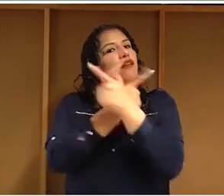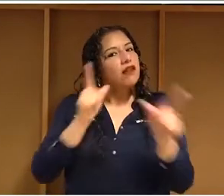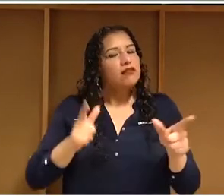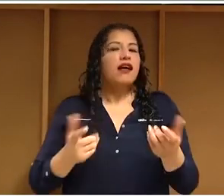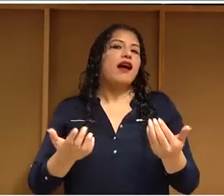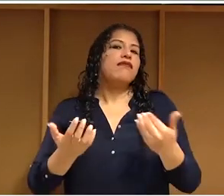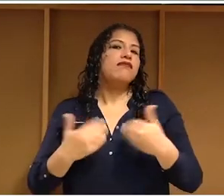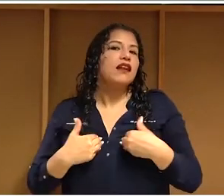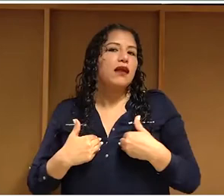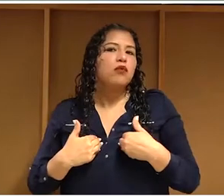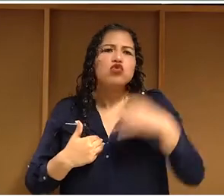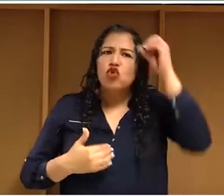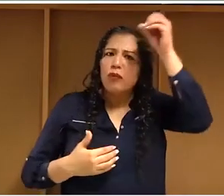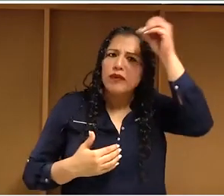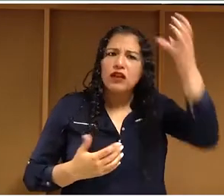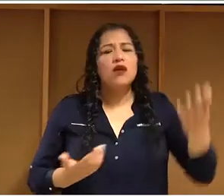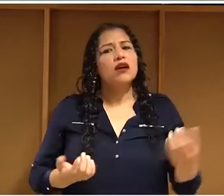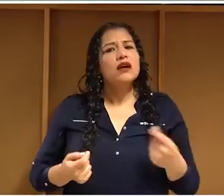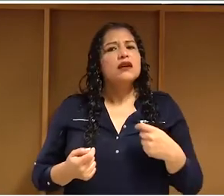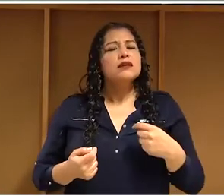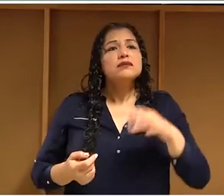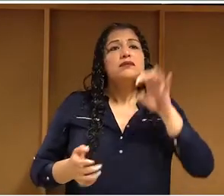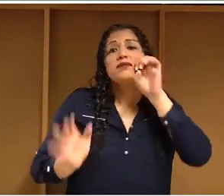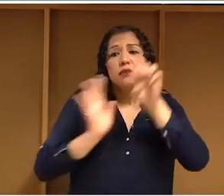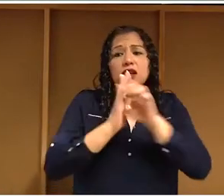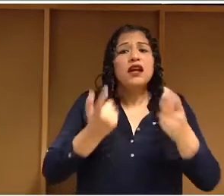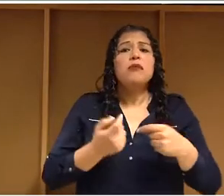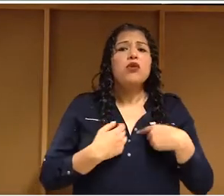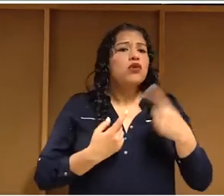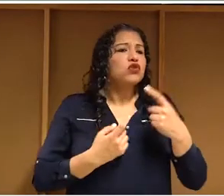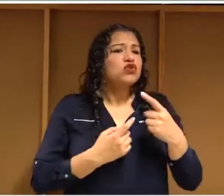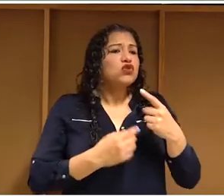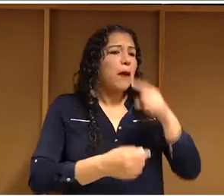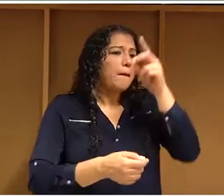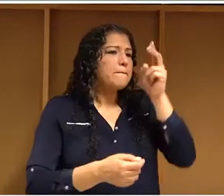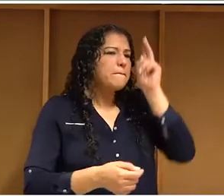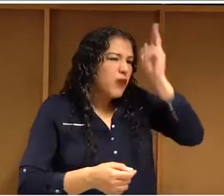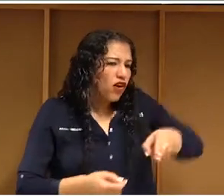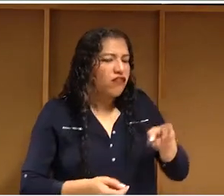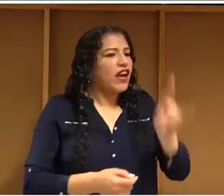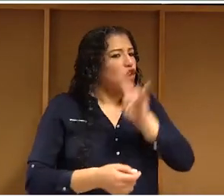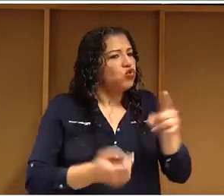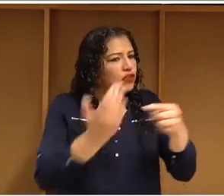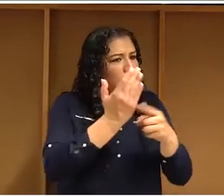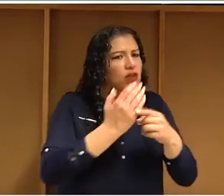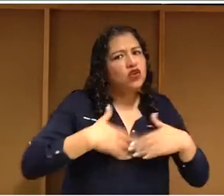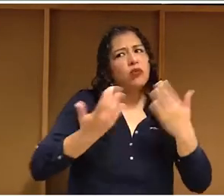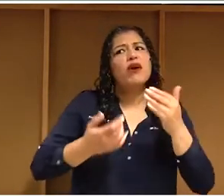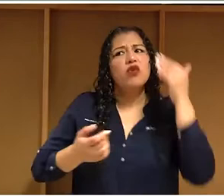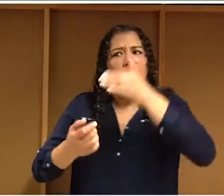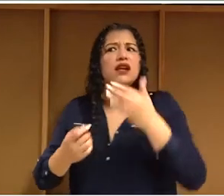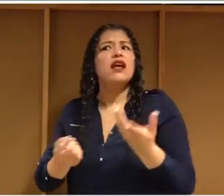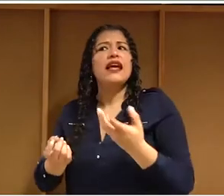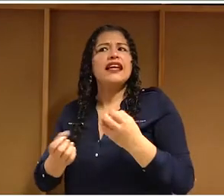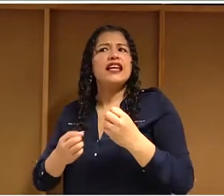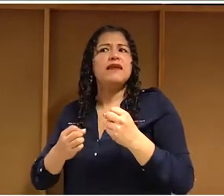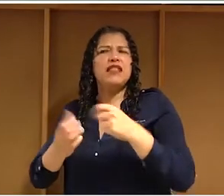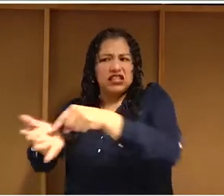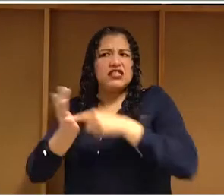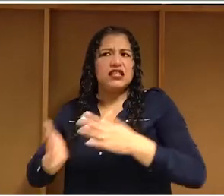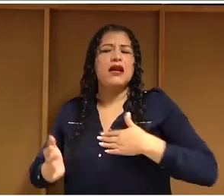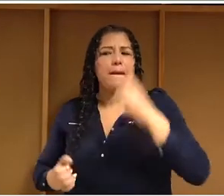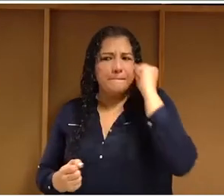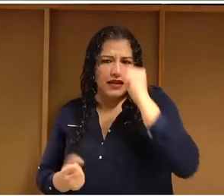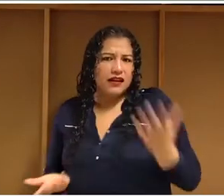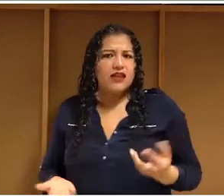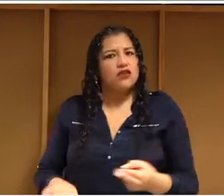podemos ir a una corte de derecho y pedir que algo se nos resuelva. Tenemos derecho a que se nos respeten todos nuestros derechos